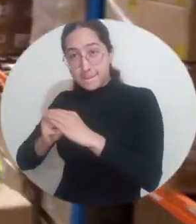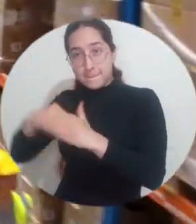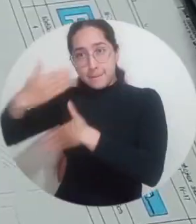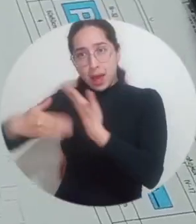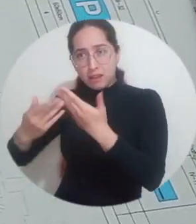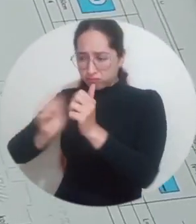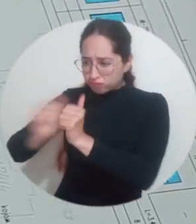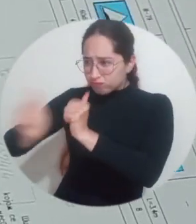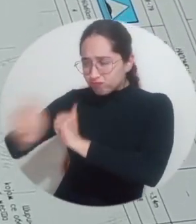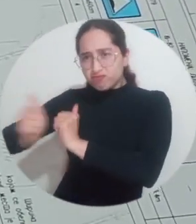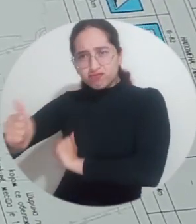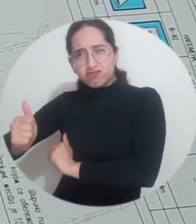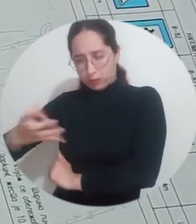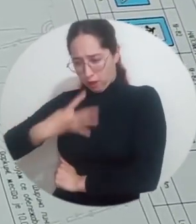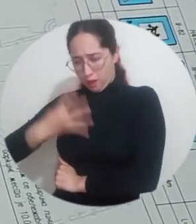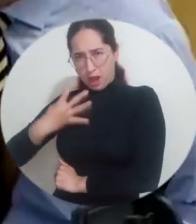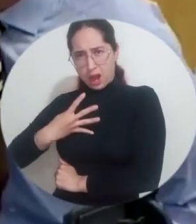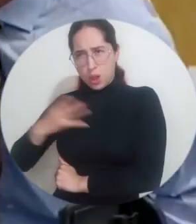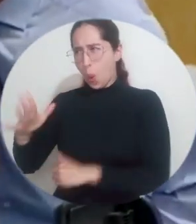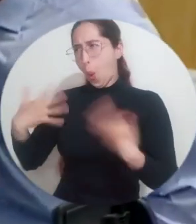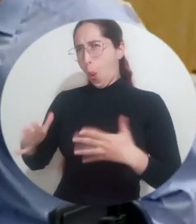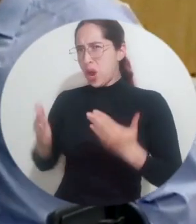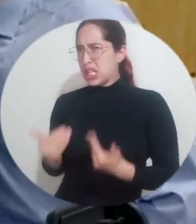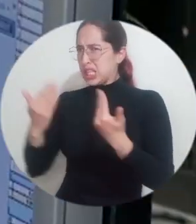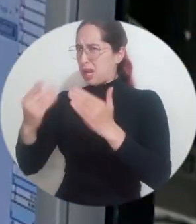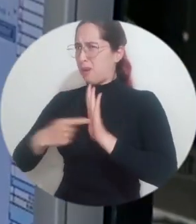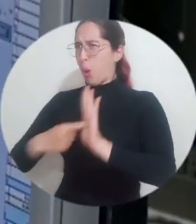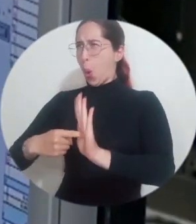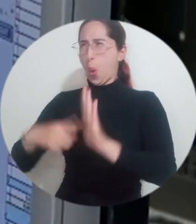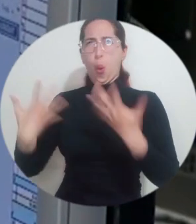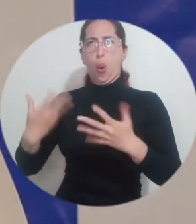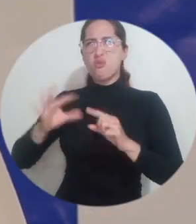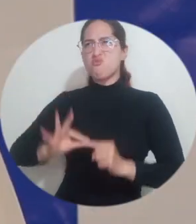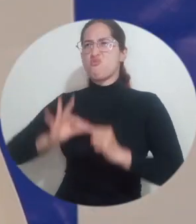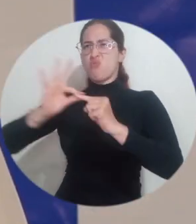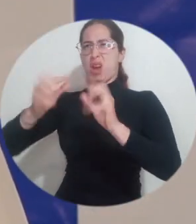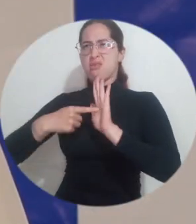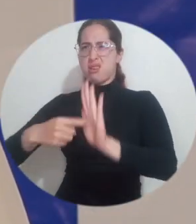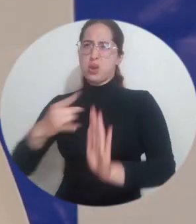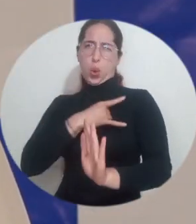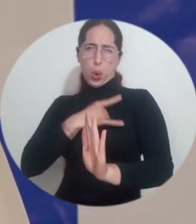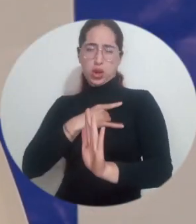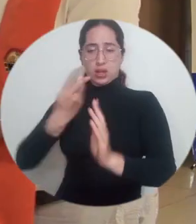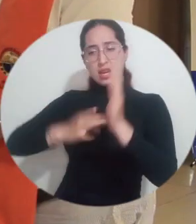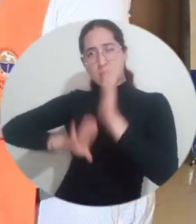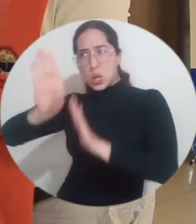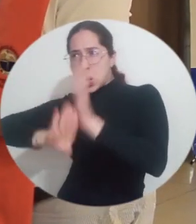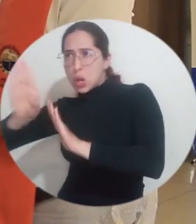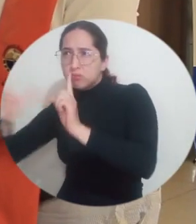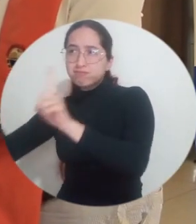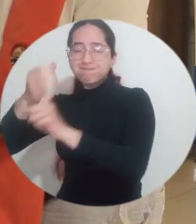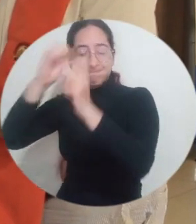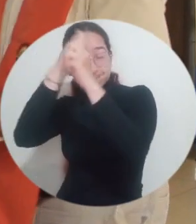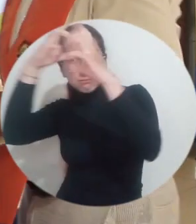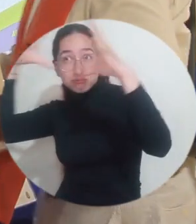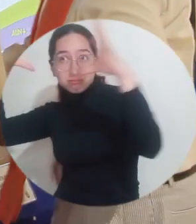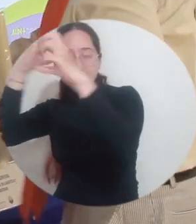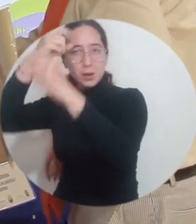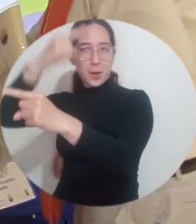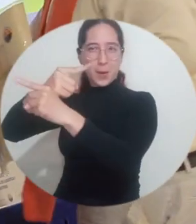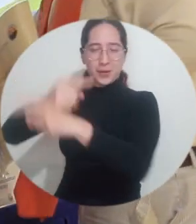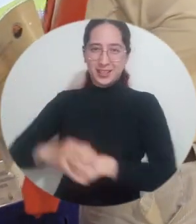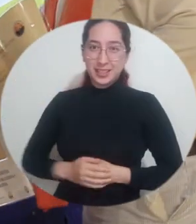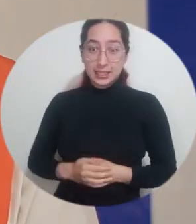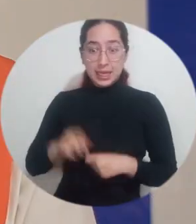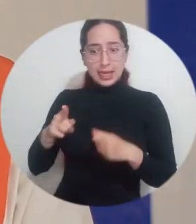abre la posibilidad debido a que se convierte en un hito en la historia de la universidad, cumpliendo sueños y alcanzando metas. Este título como